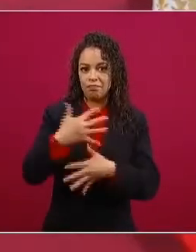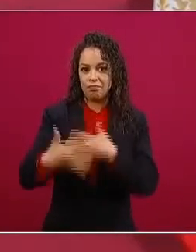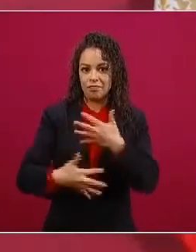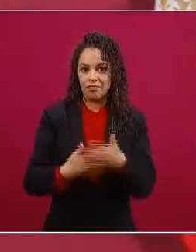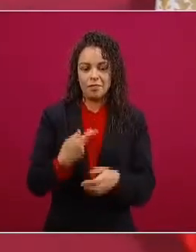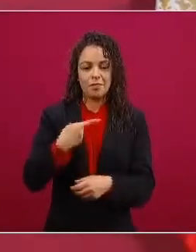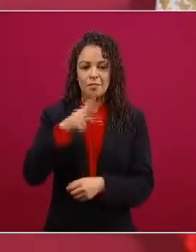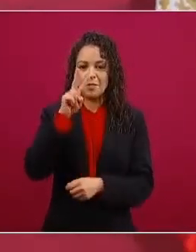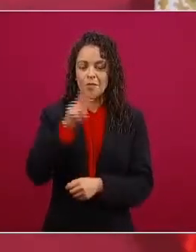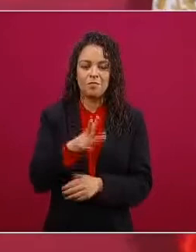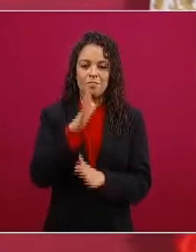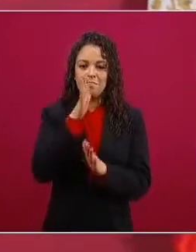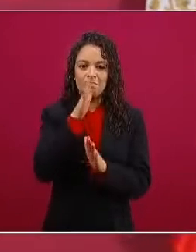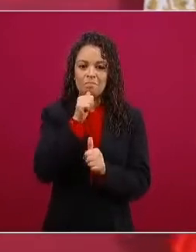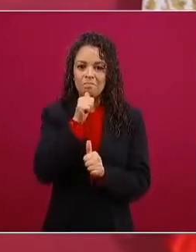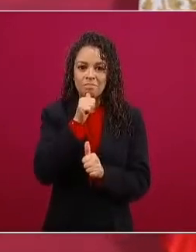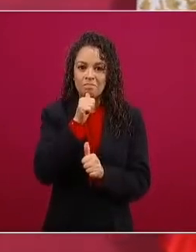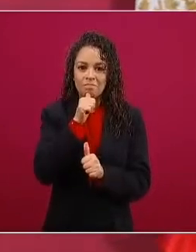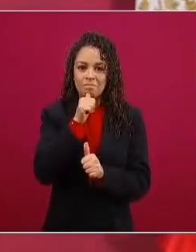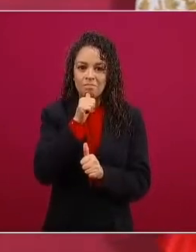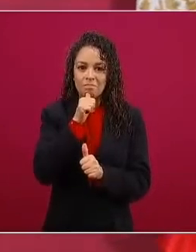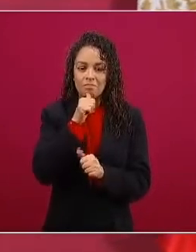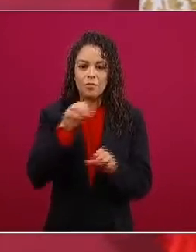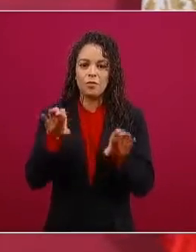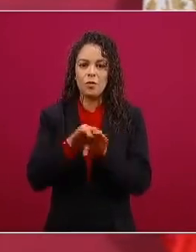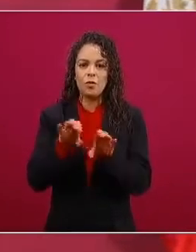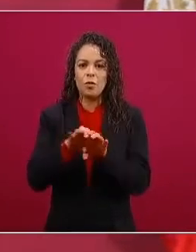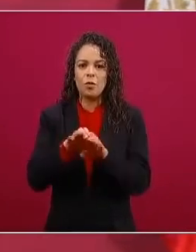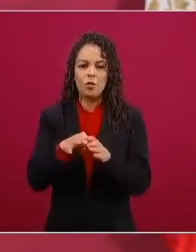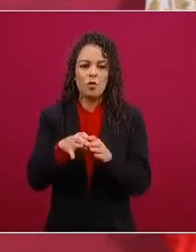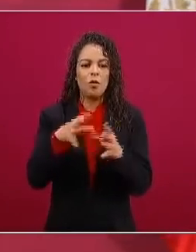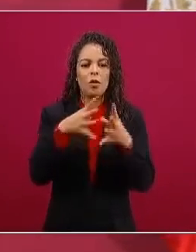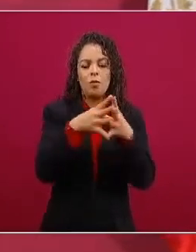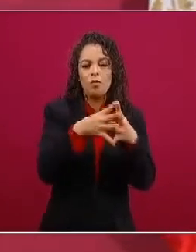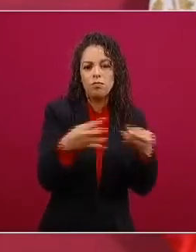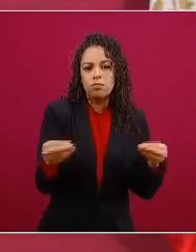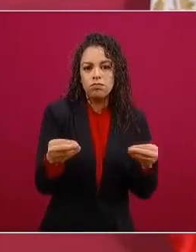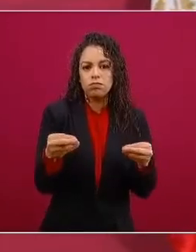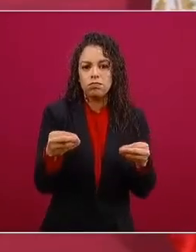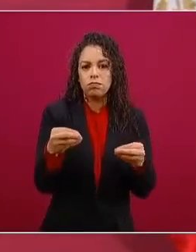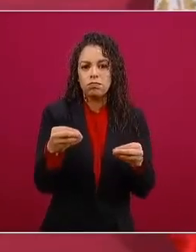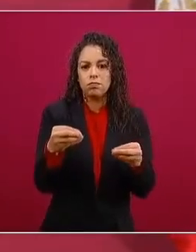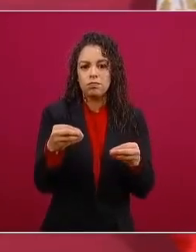como no se puede enfrentar el mal con el mal el mal hay que enfrentarlo haciendo el bien